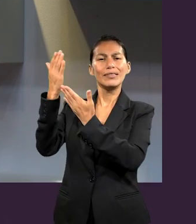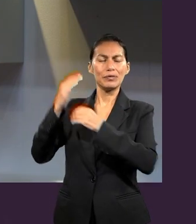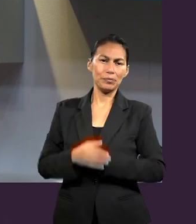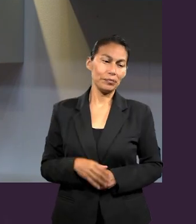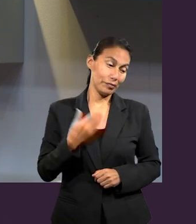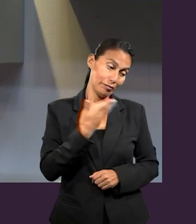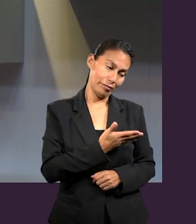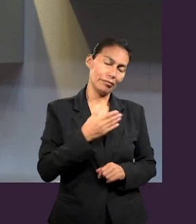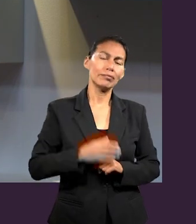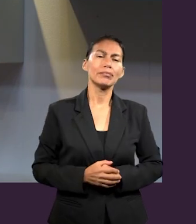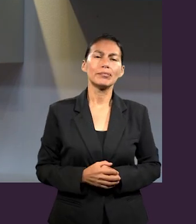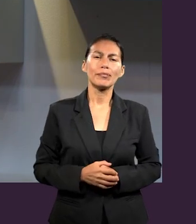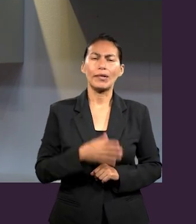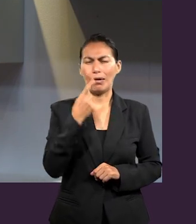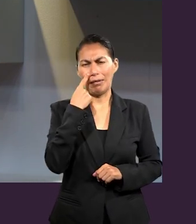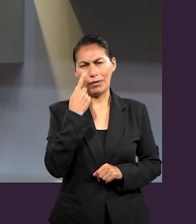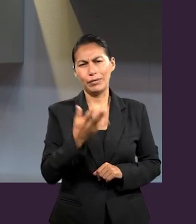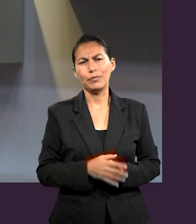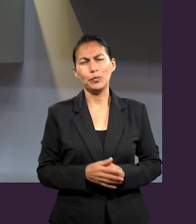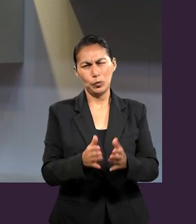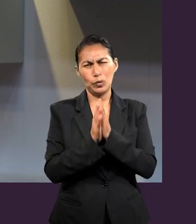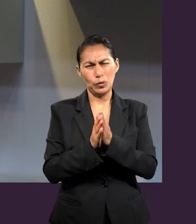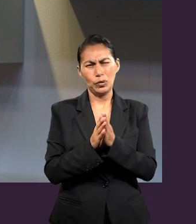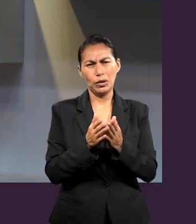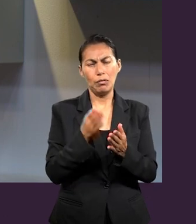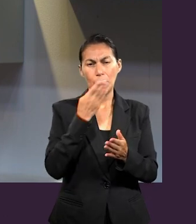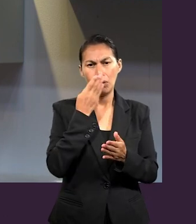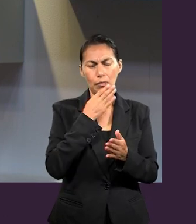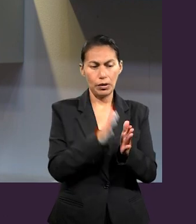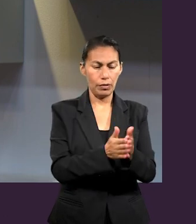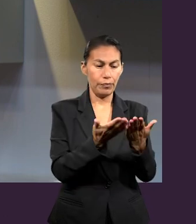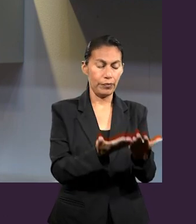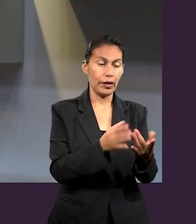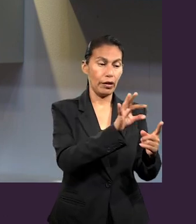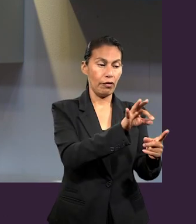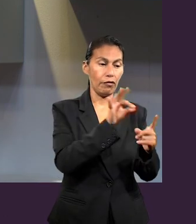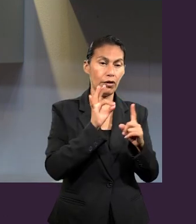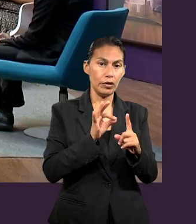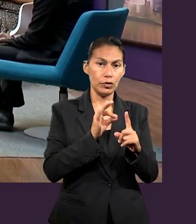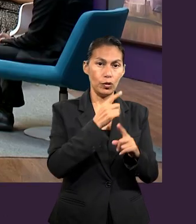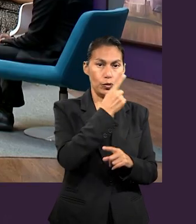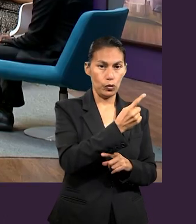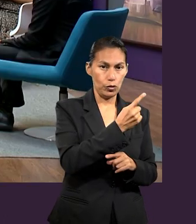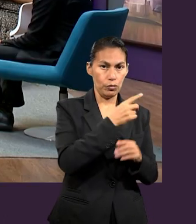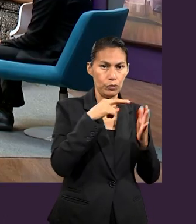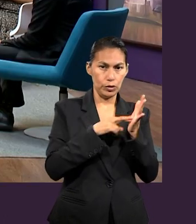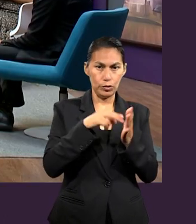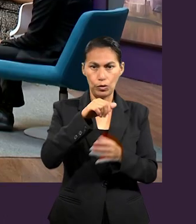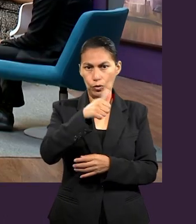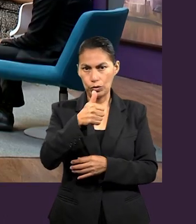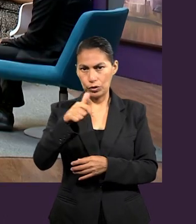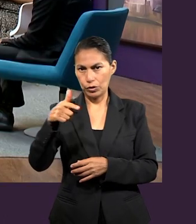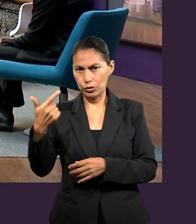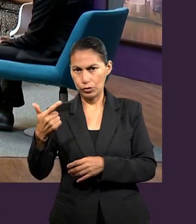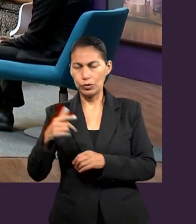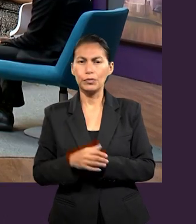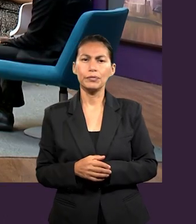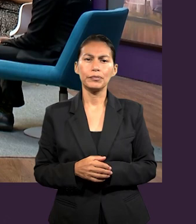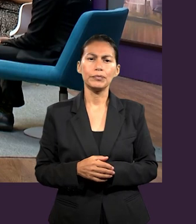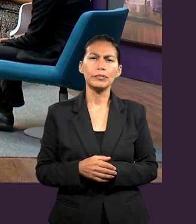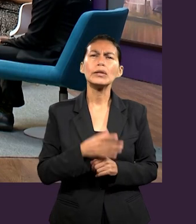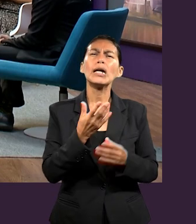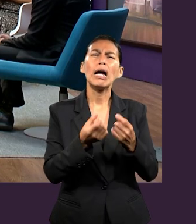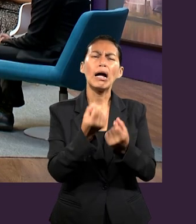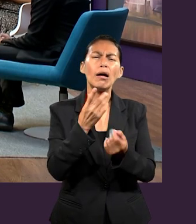Ahora, si ustedes me acompañan a buscar el texto de Efesios 1, 11 y 12, y si alguien lo puede leer en